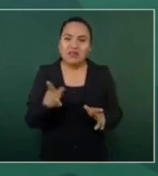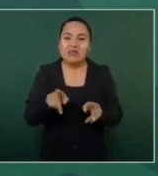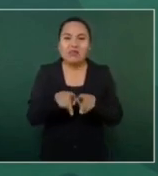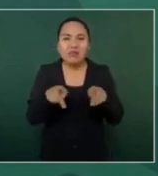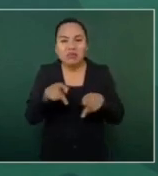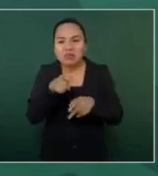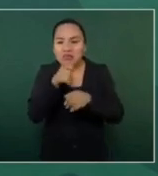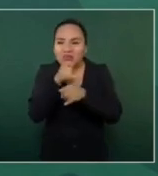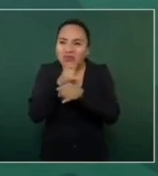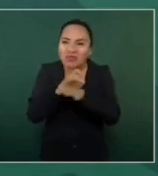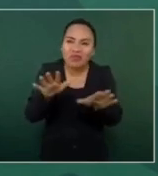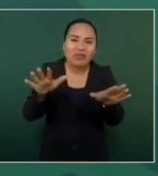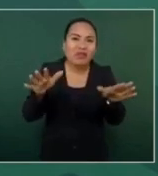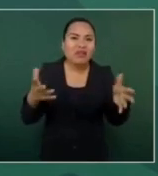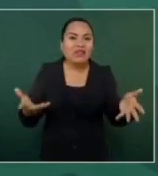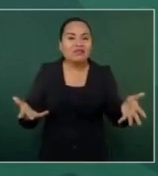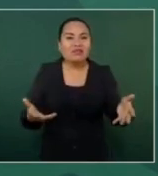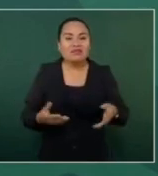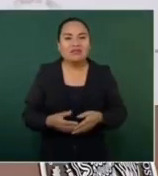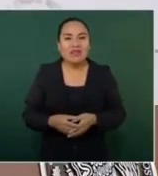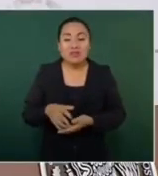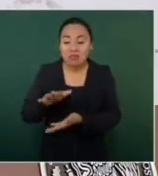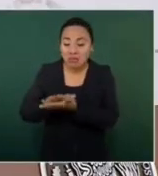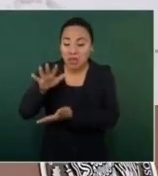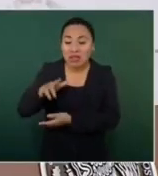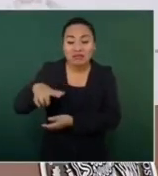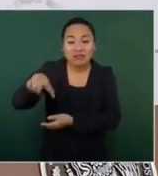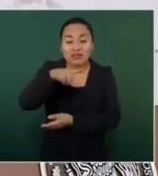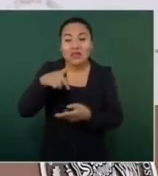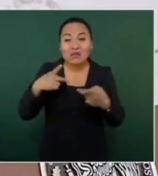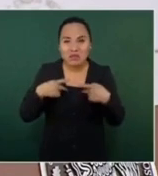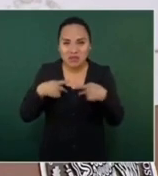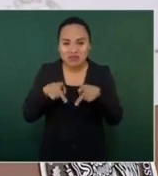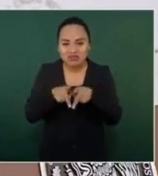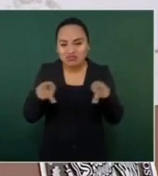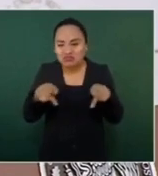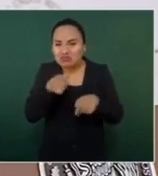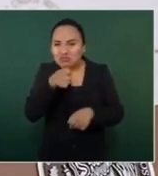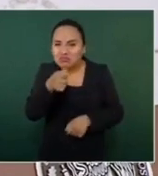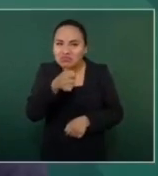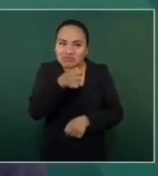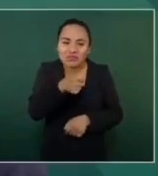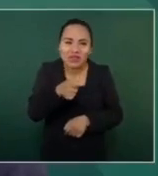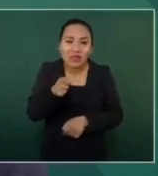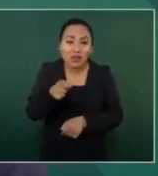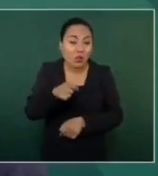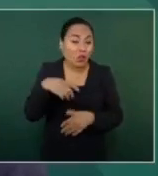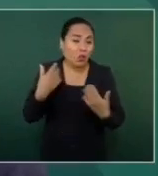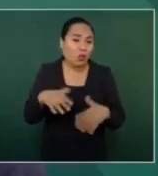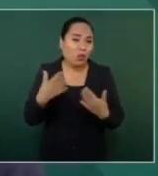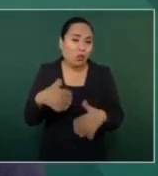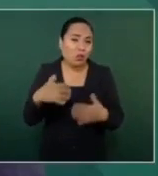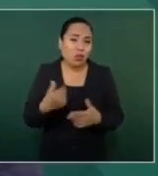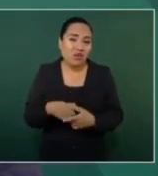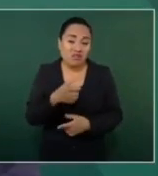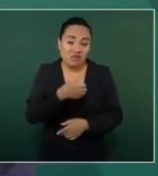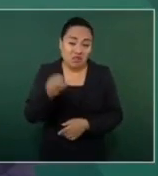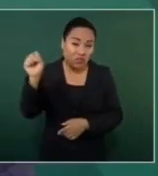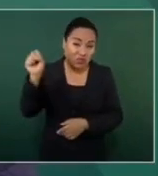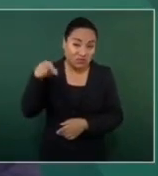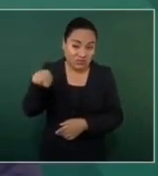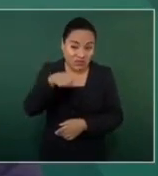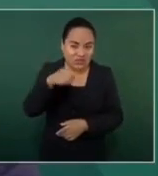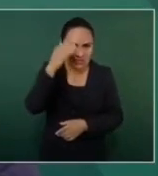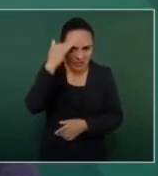la mayoría de los periodistas famosos que ya dejen